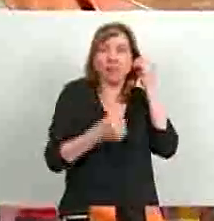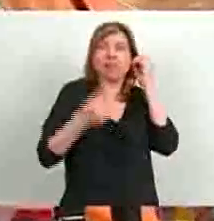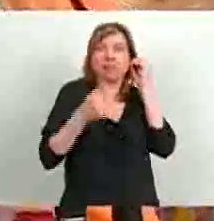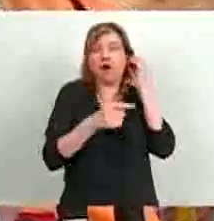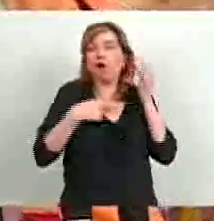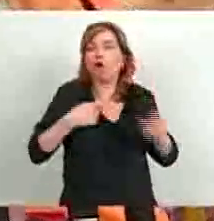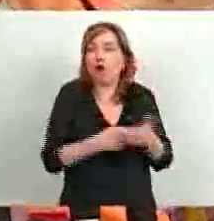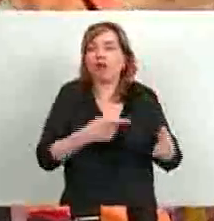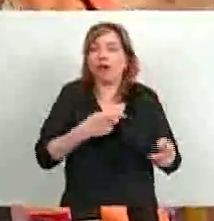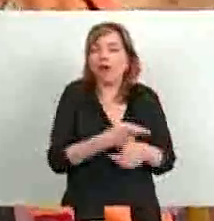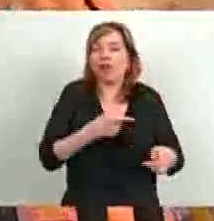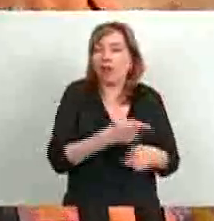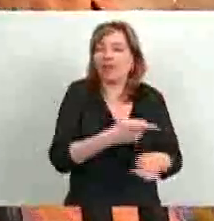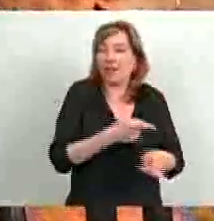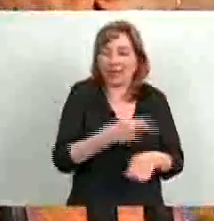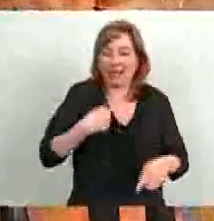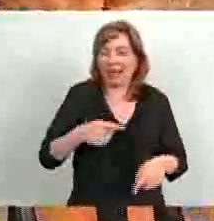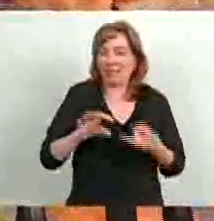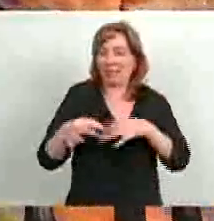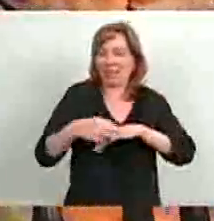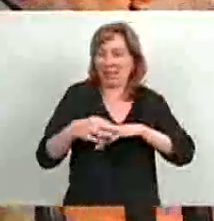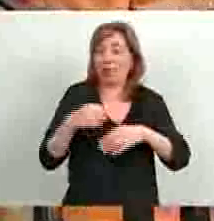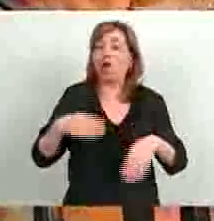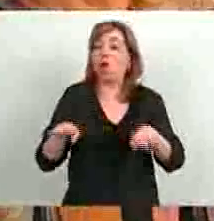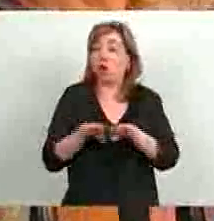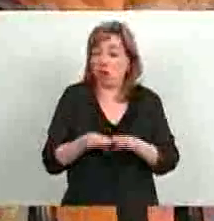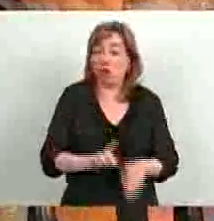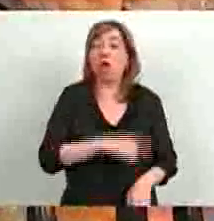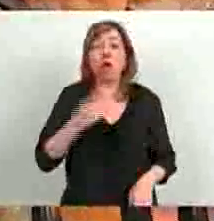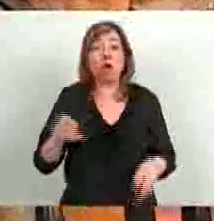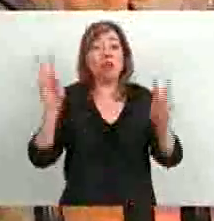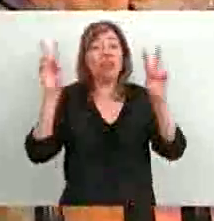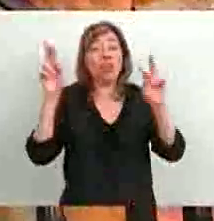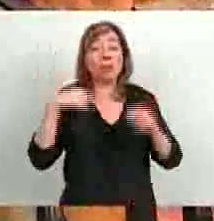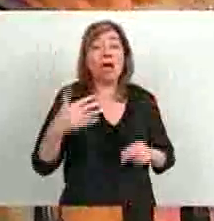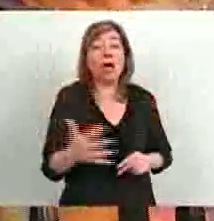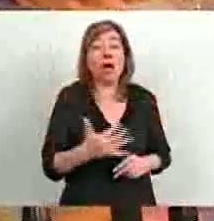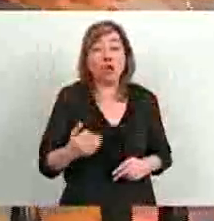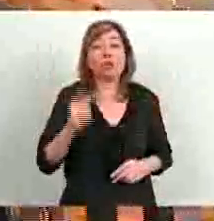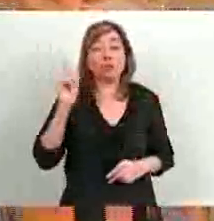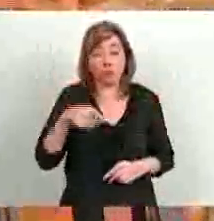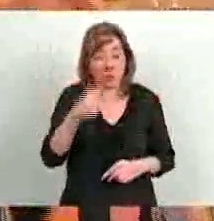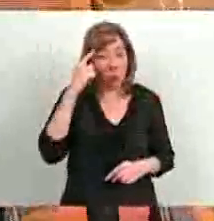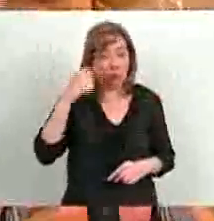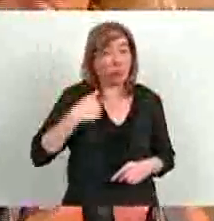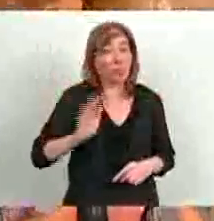contra acerca del matrimonio igualitario. La adopción, también. ¿Ustedes se acuerdan que una de mis promesas...